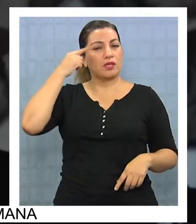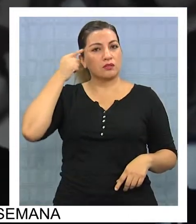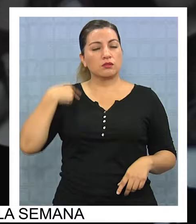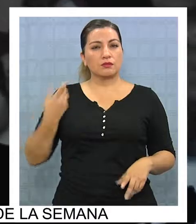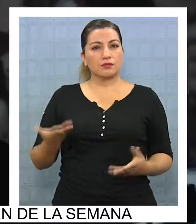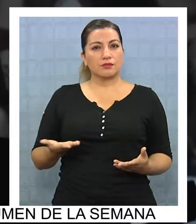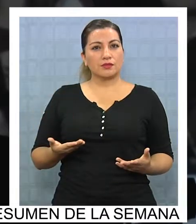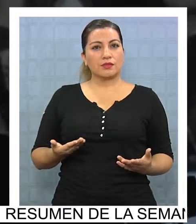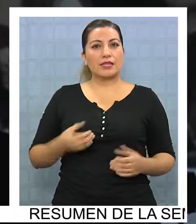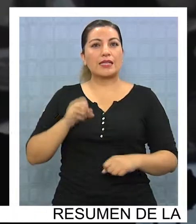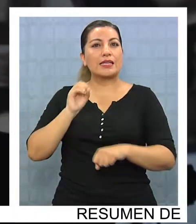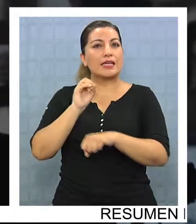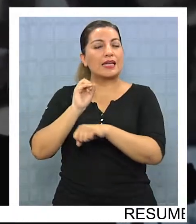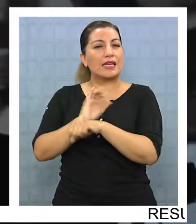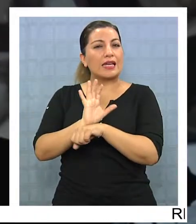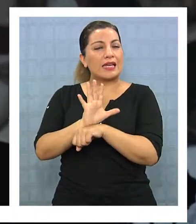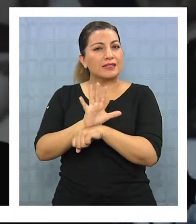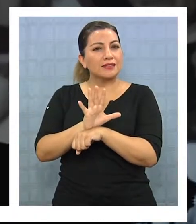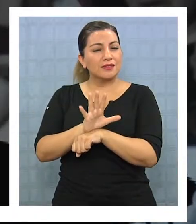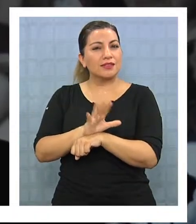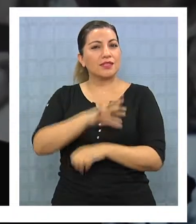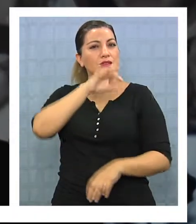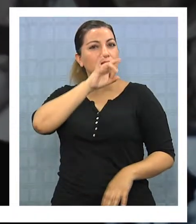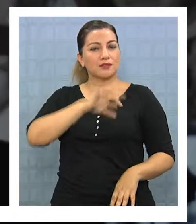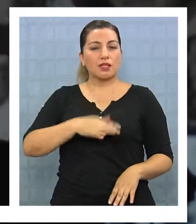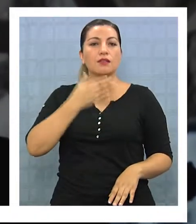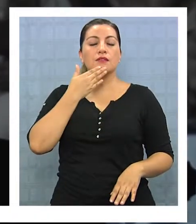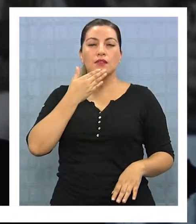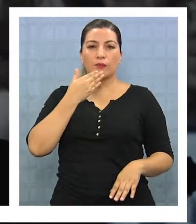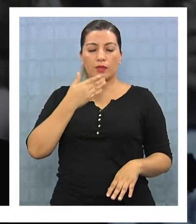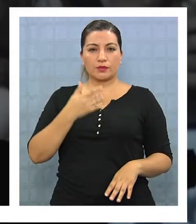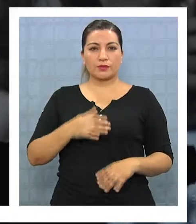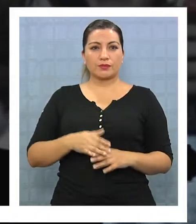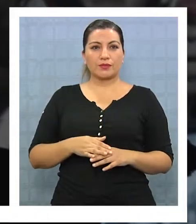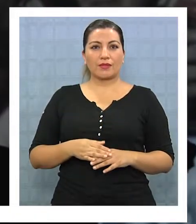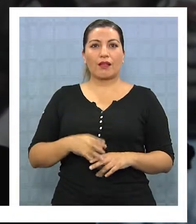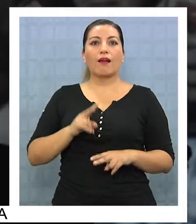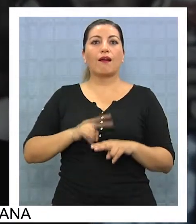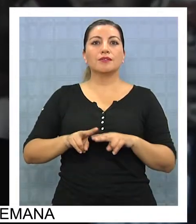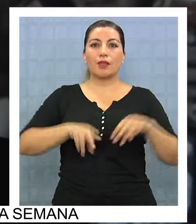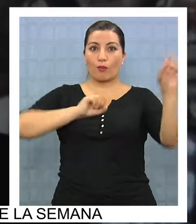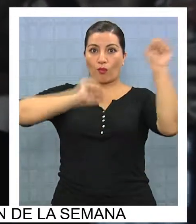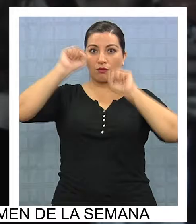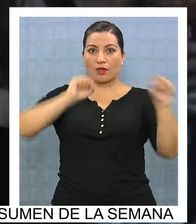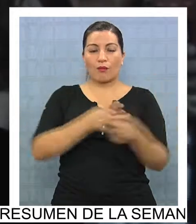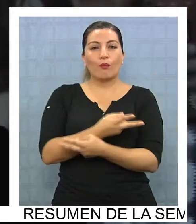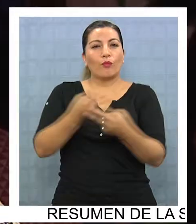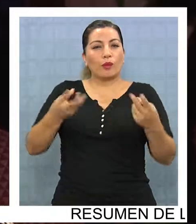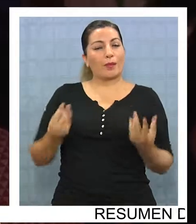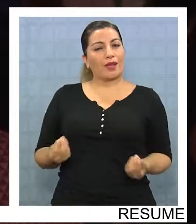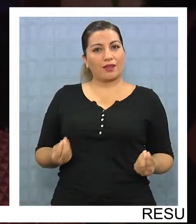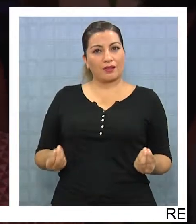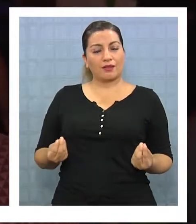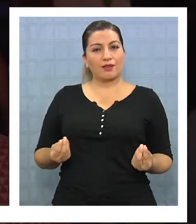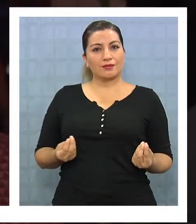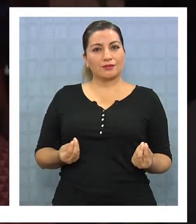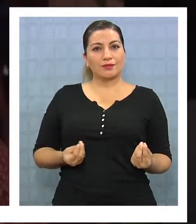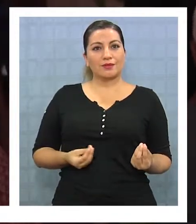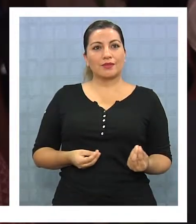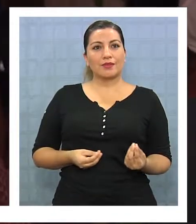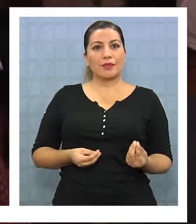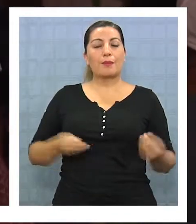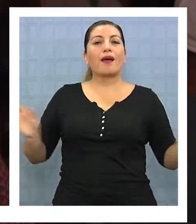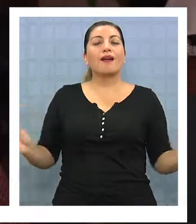del cine chileno afuera tal vez también debiese traducirse en políticas públicas, tanto como para incentivar la